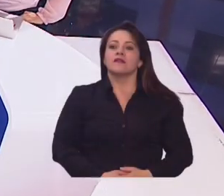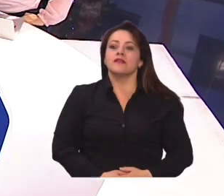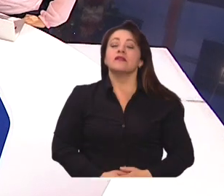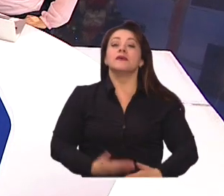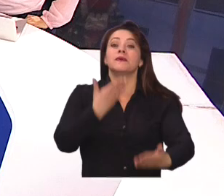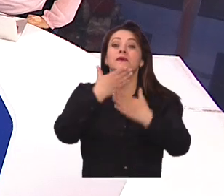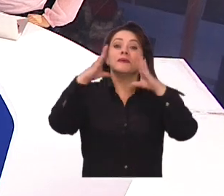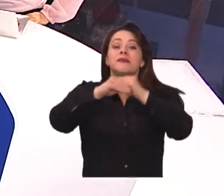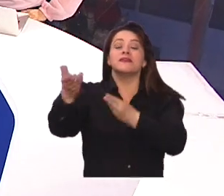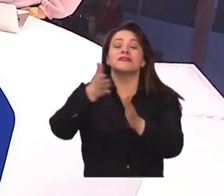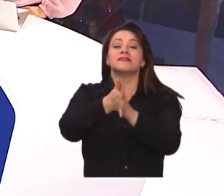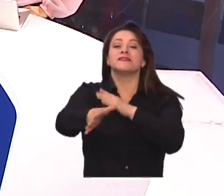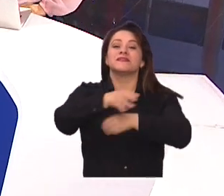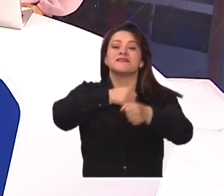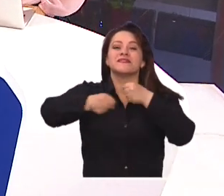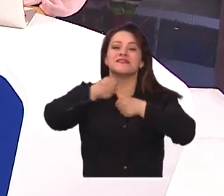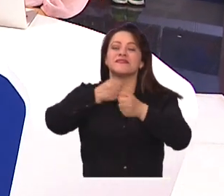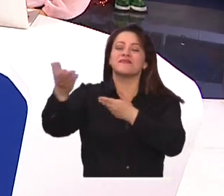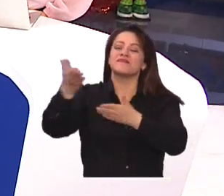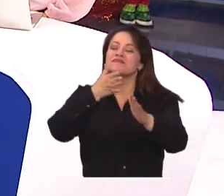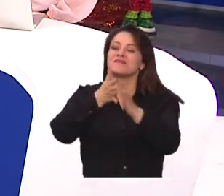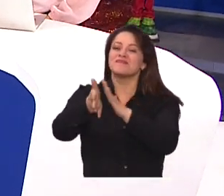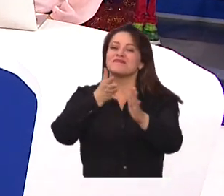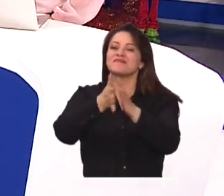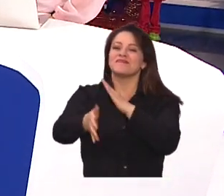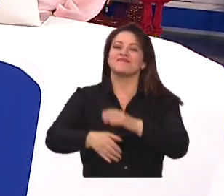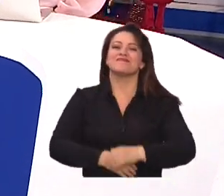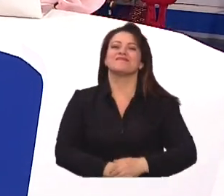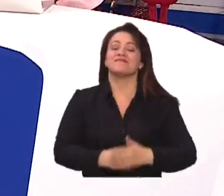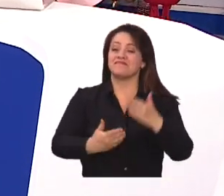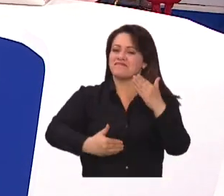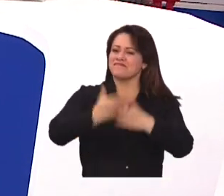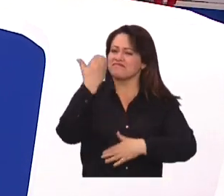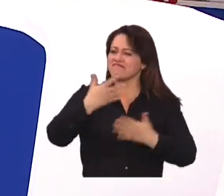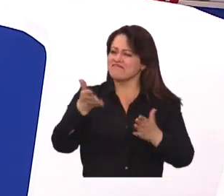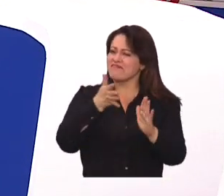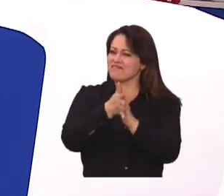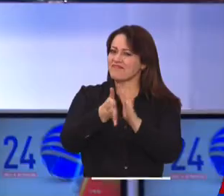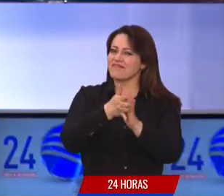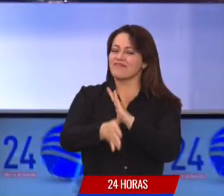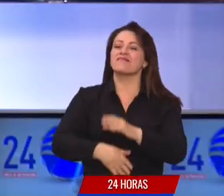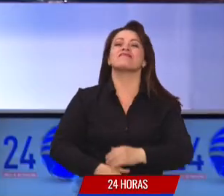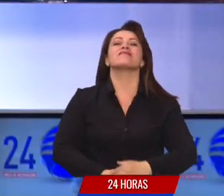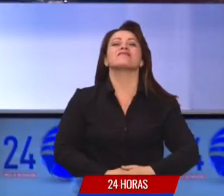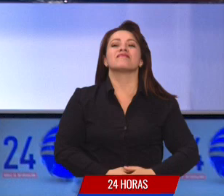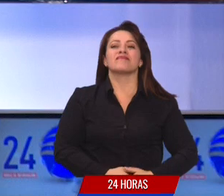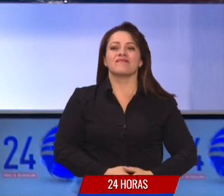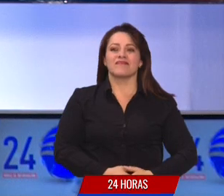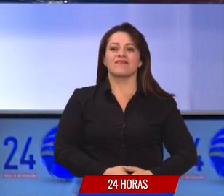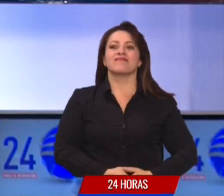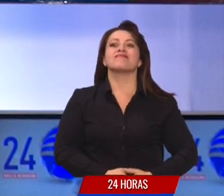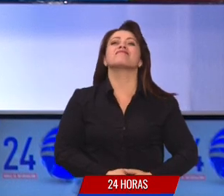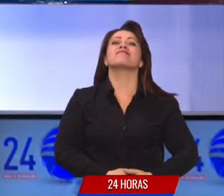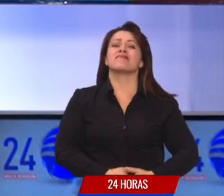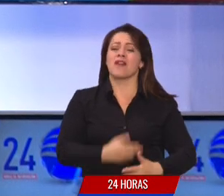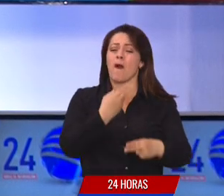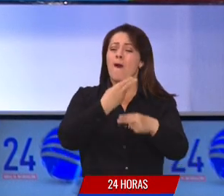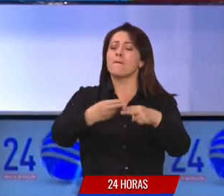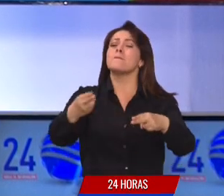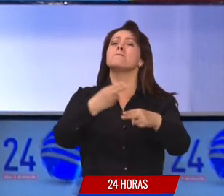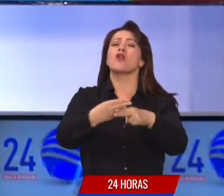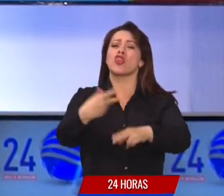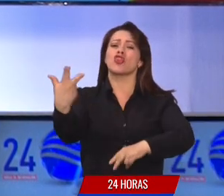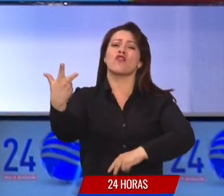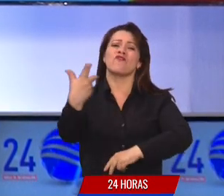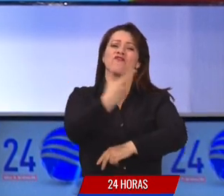¿Qué tal? Muy buenas noches, bienvenidos a la edición central en Cable Noticias. Empezamos con toda la información. Cada vez estamos más cerca